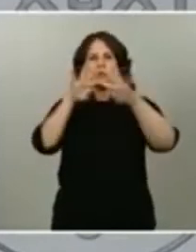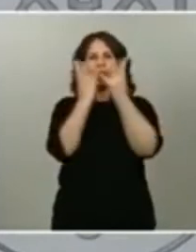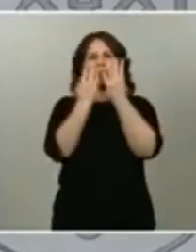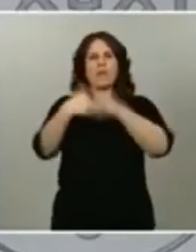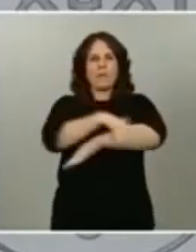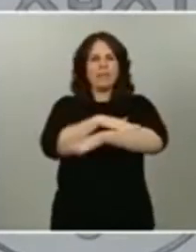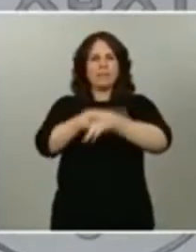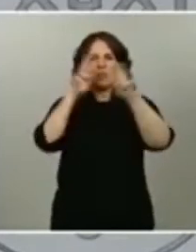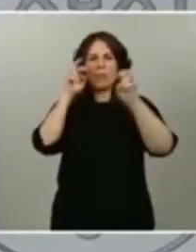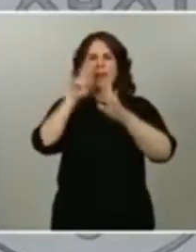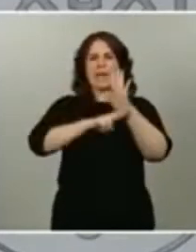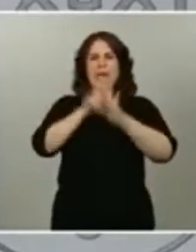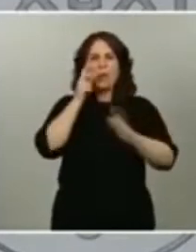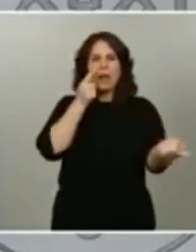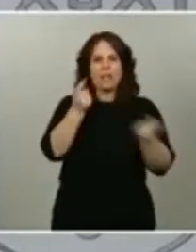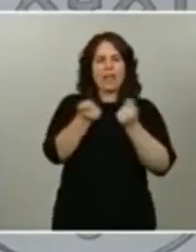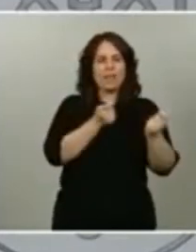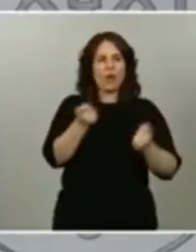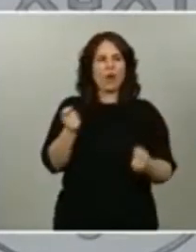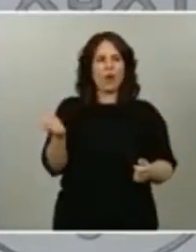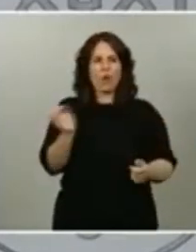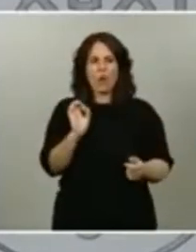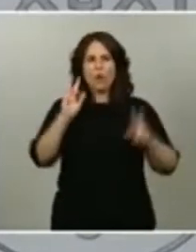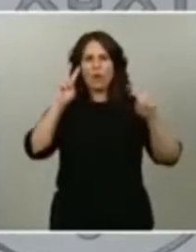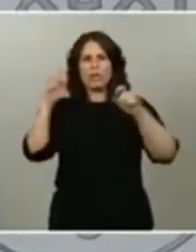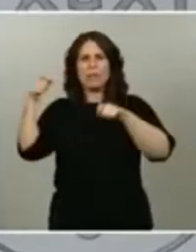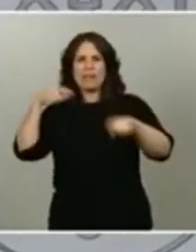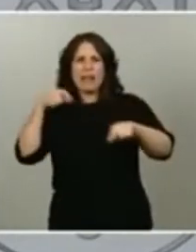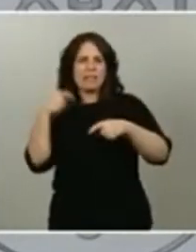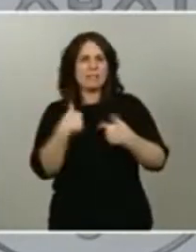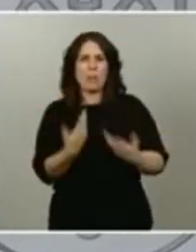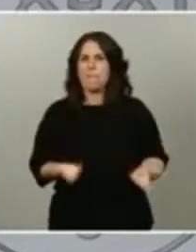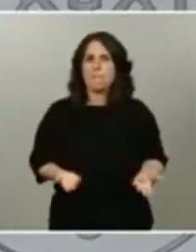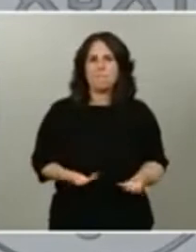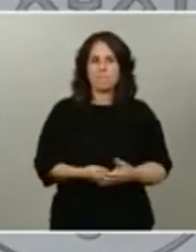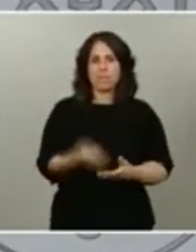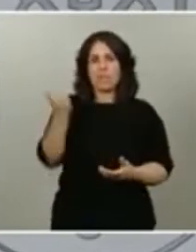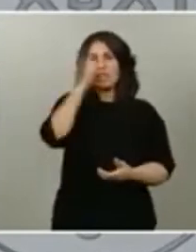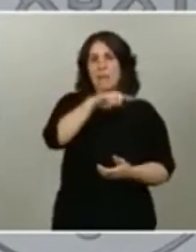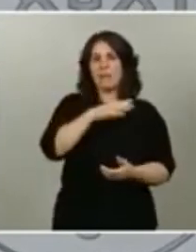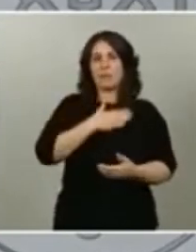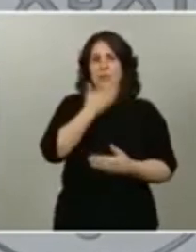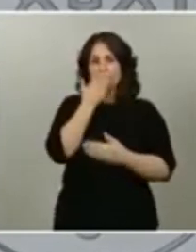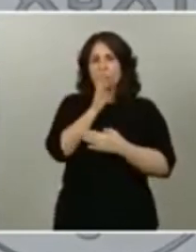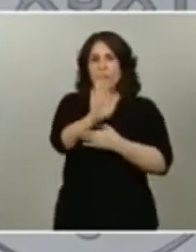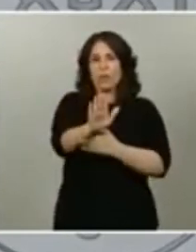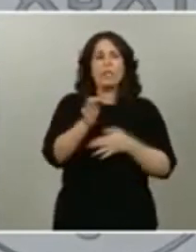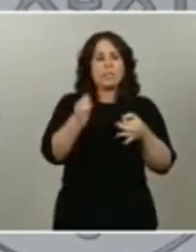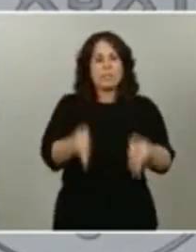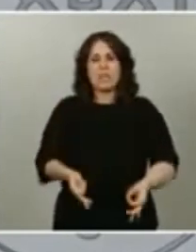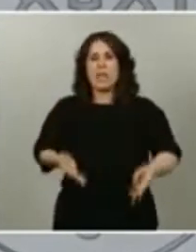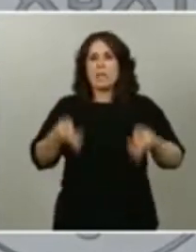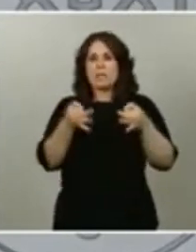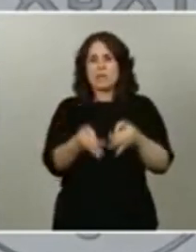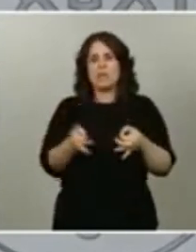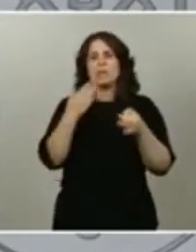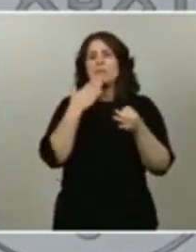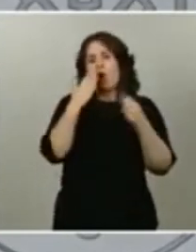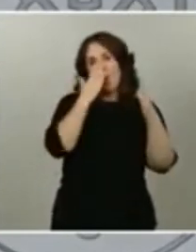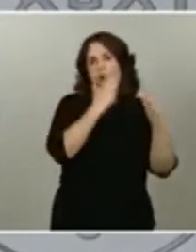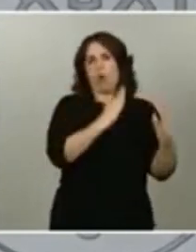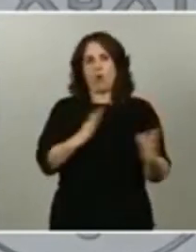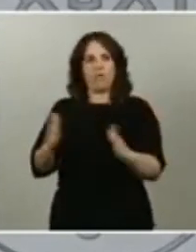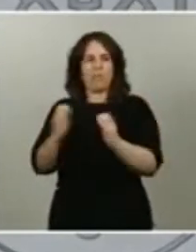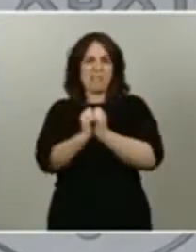tema del flujo de los inmigrantes saben que nuestra posición siempre ha sido bastante ordenada y bastante clara en esta